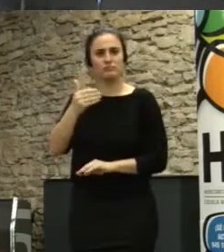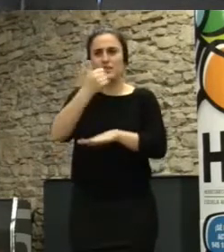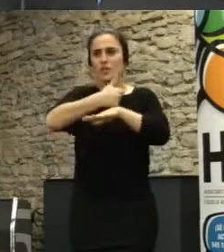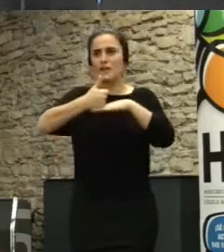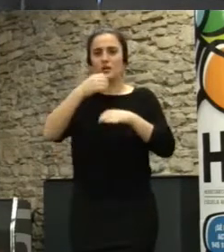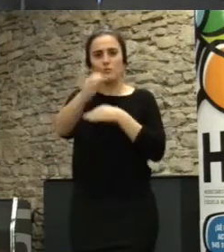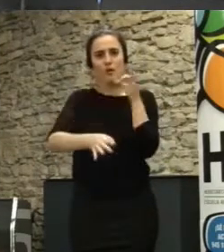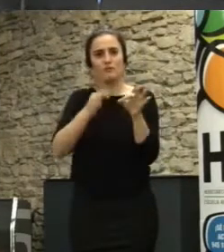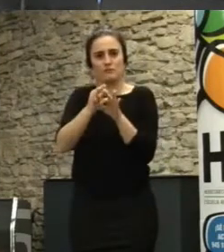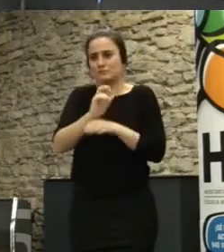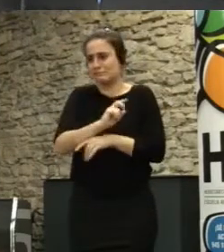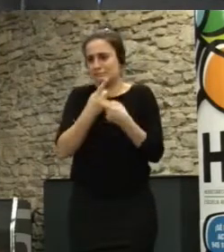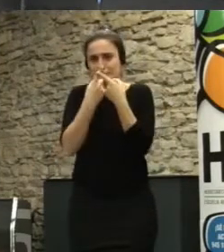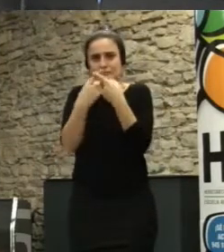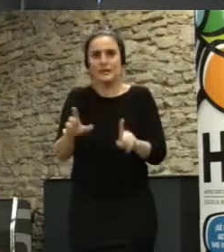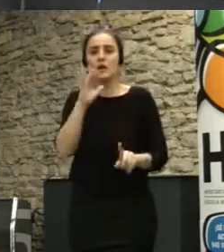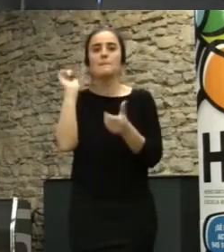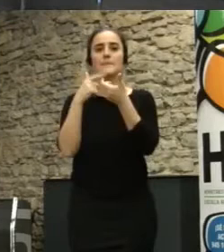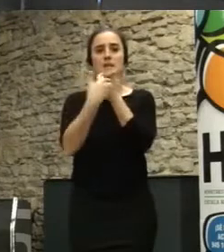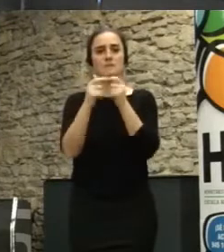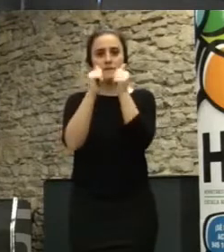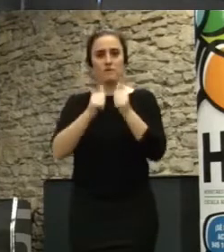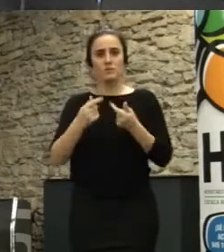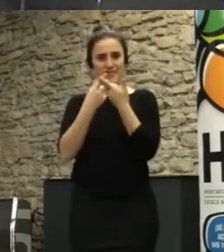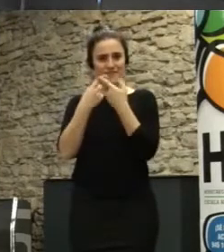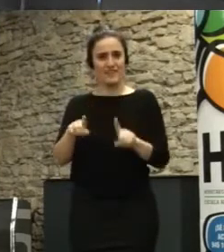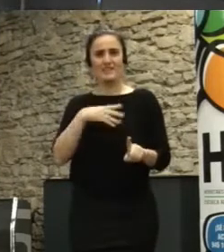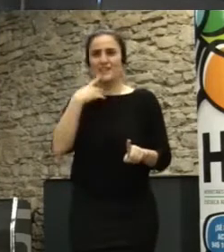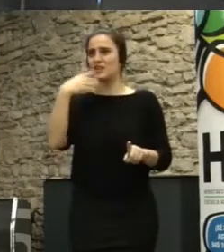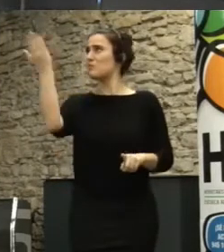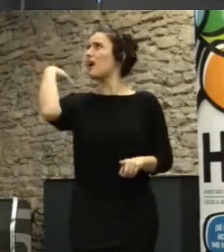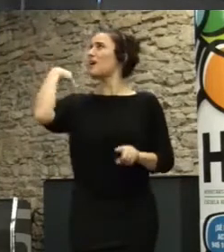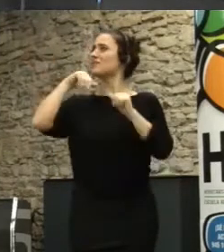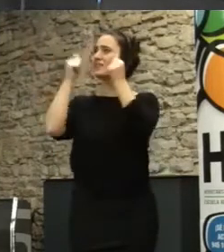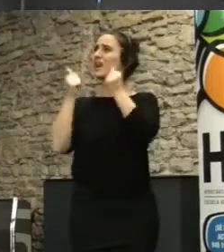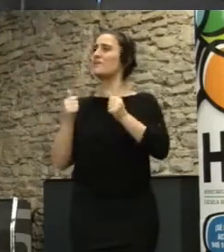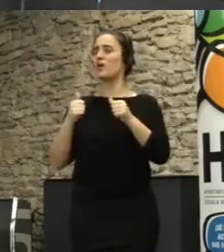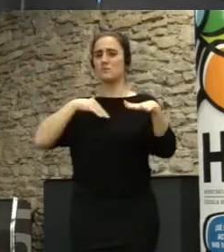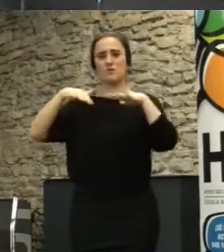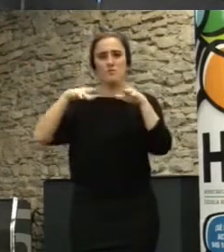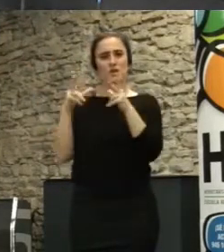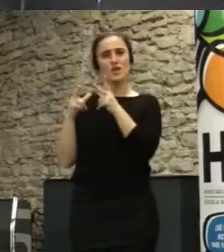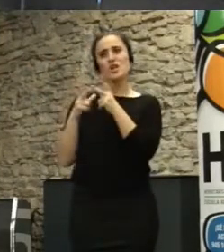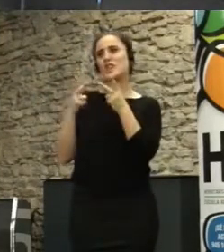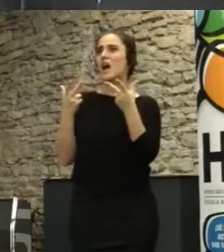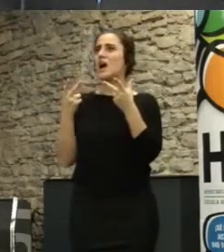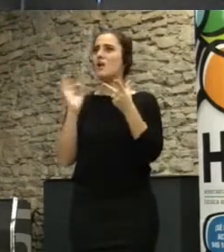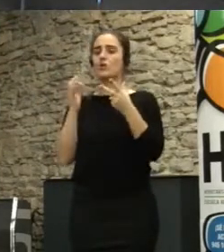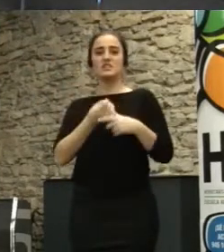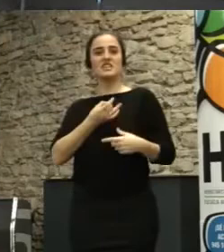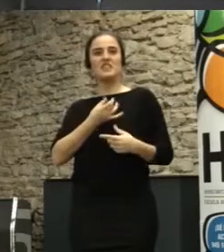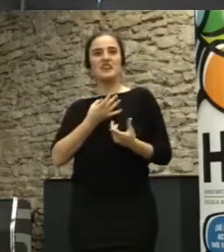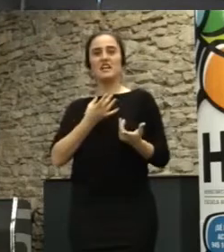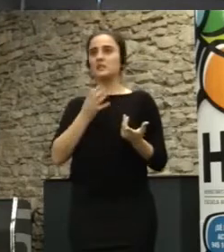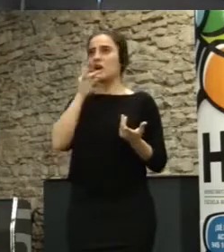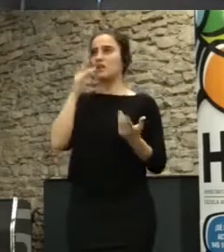que participó de otra manera, a la que no le servían viejas formas de movimientos sociales, los sindicatos se le